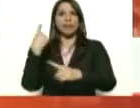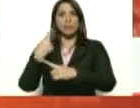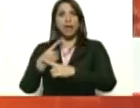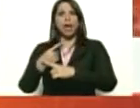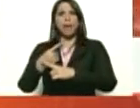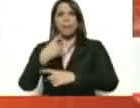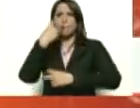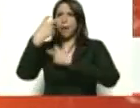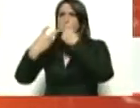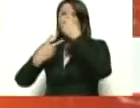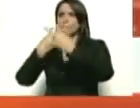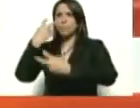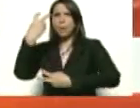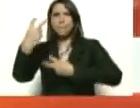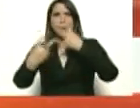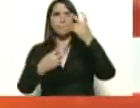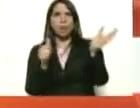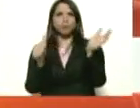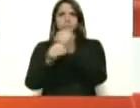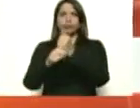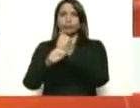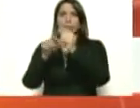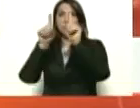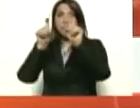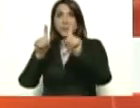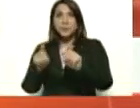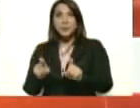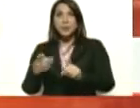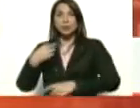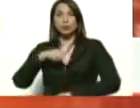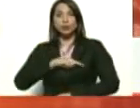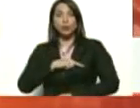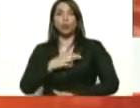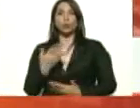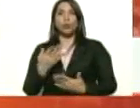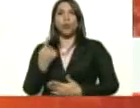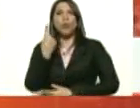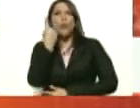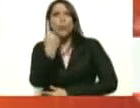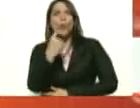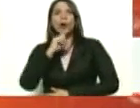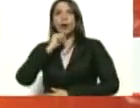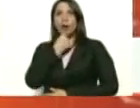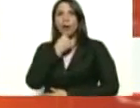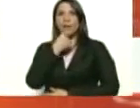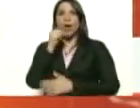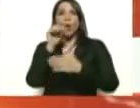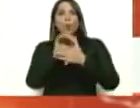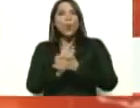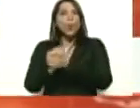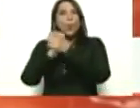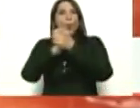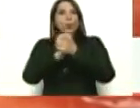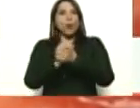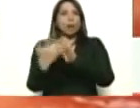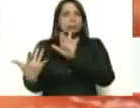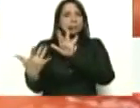ampliado, además de todo lo que hemos hecho, una de las claves es la unión espiritual,